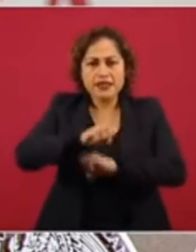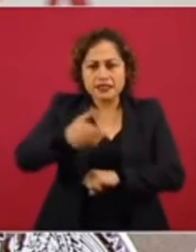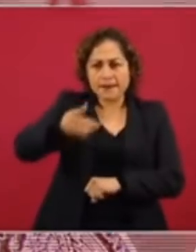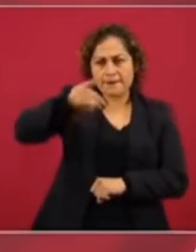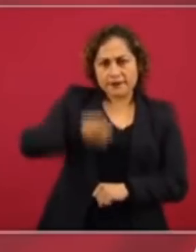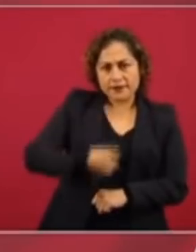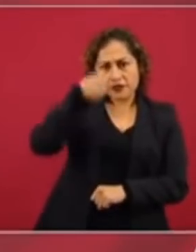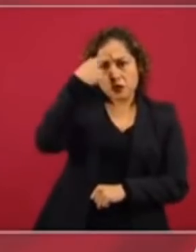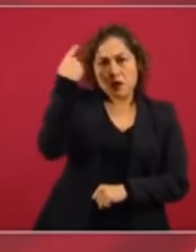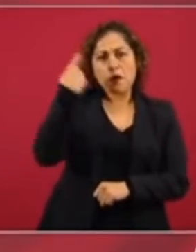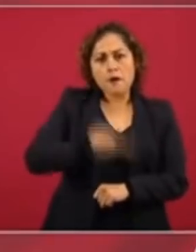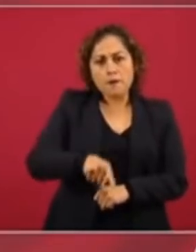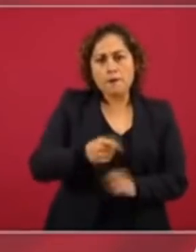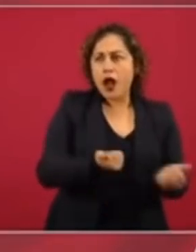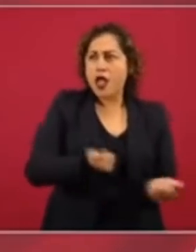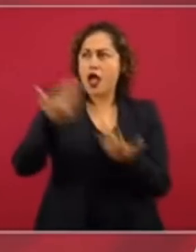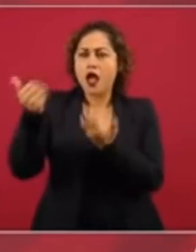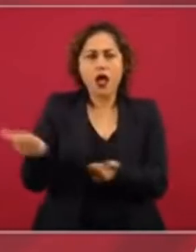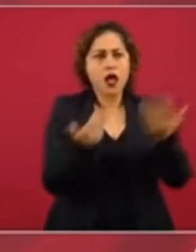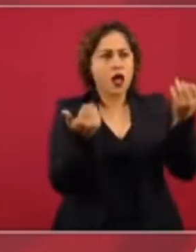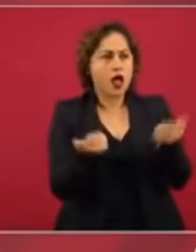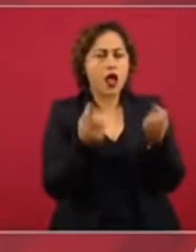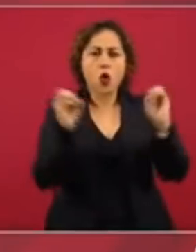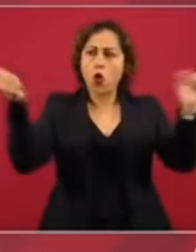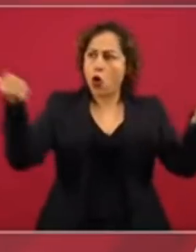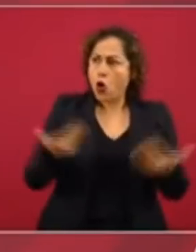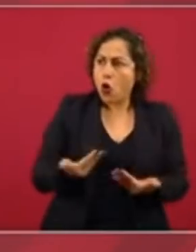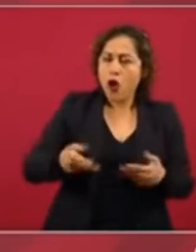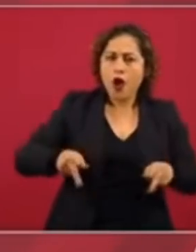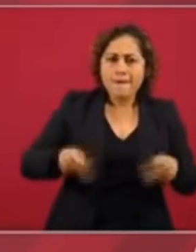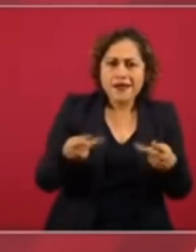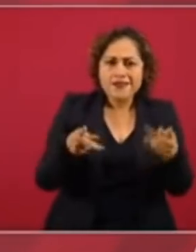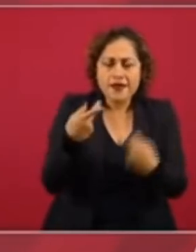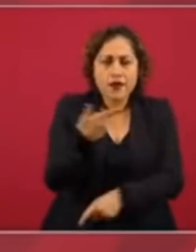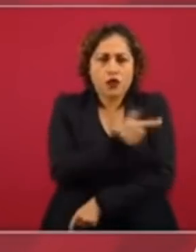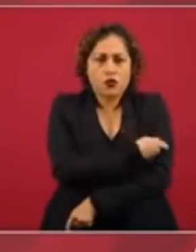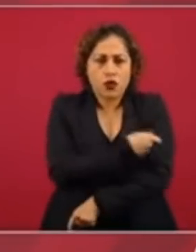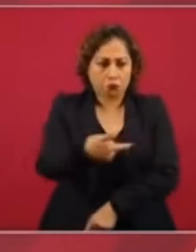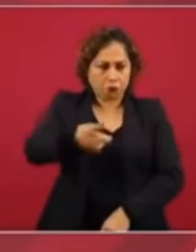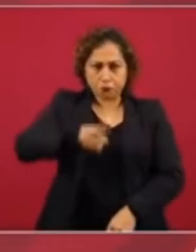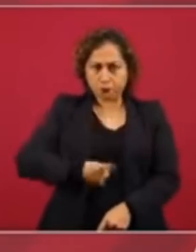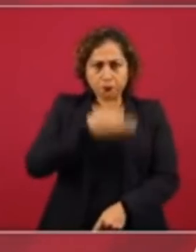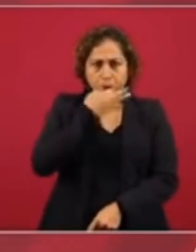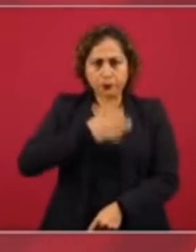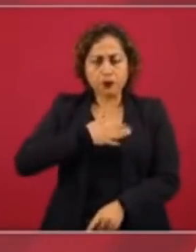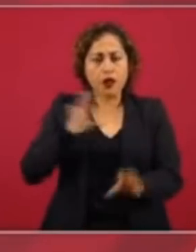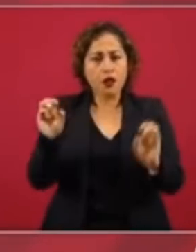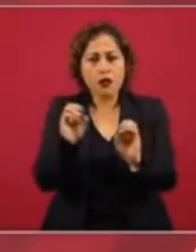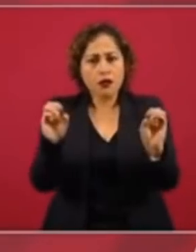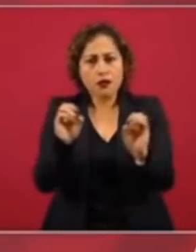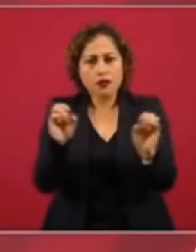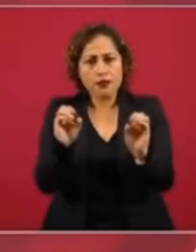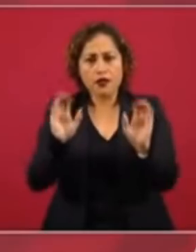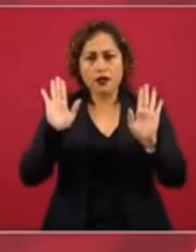o no sabemos de ninguna empresa que esté haciendo un trámite para comprar vacunas,